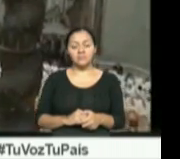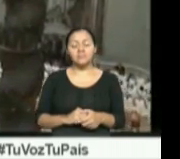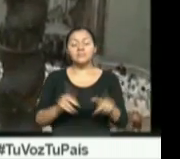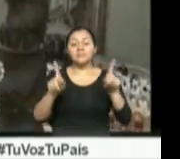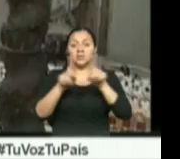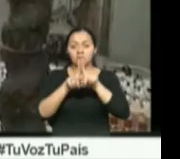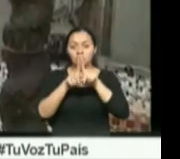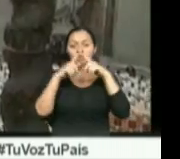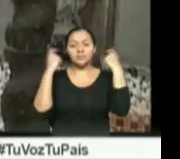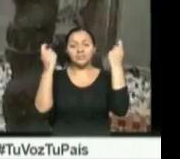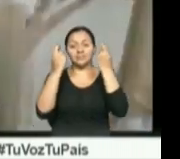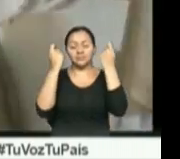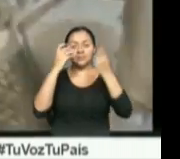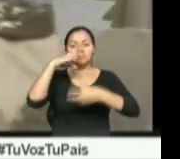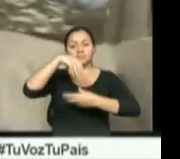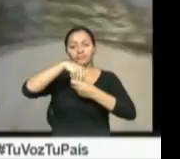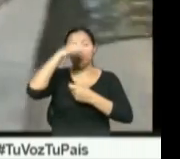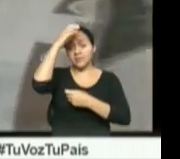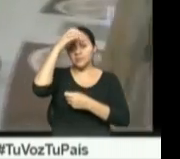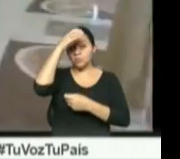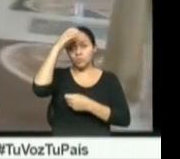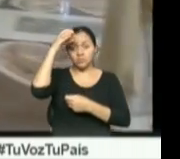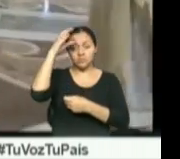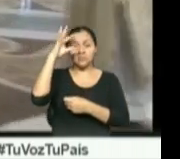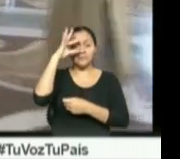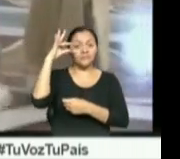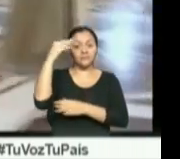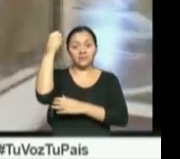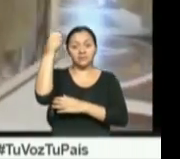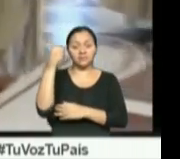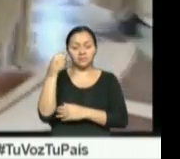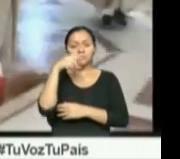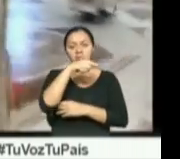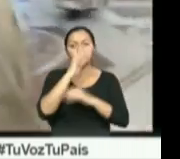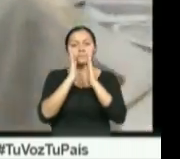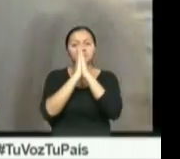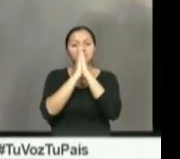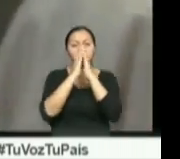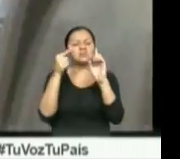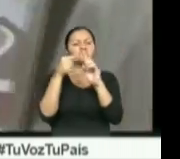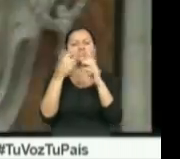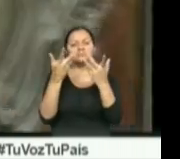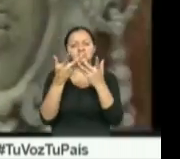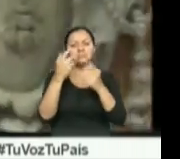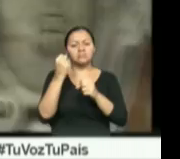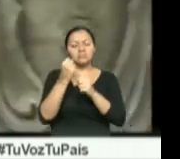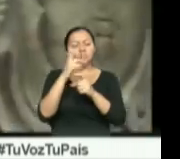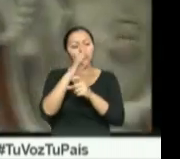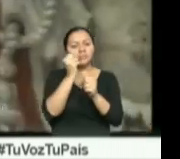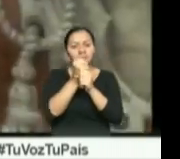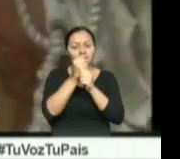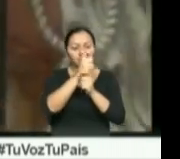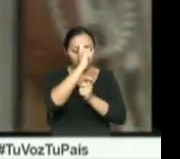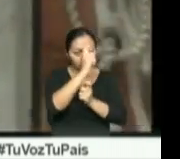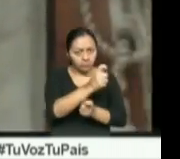Celebraciones también en el Vaticano, donde el Papa Francisco celebró la Misa Crismal, una misa dedicada a la labor sacerdotal.